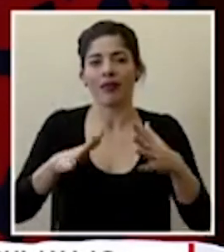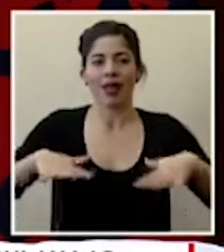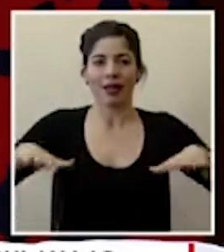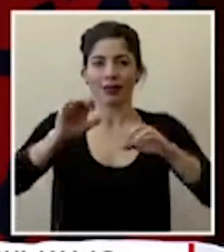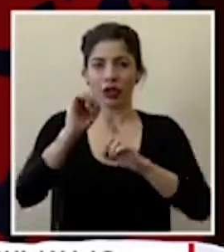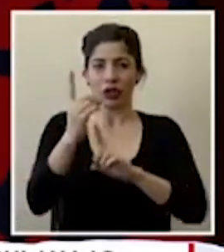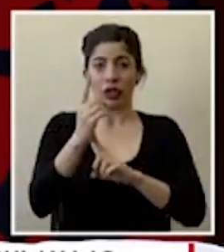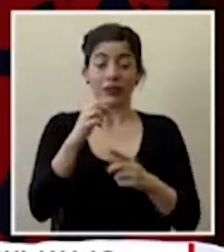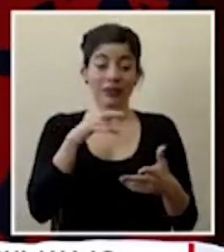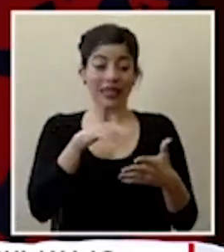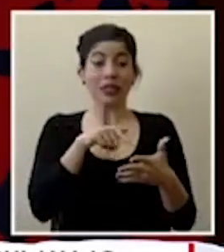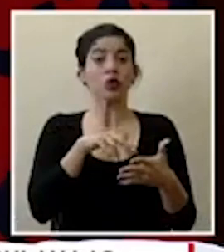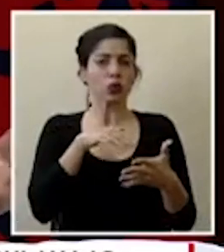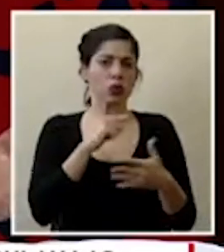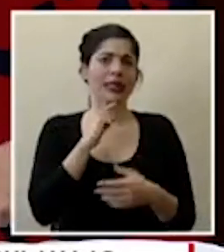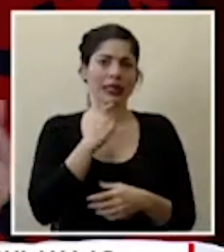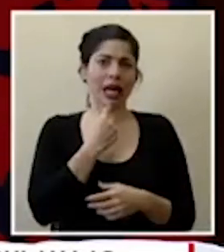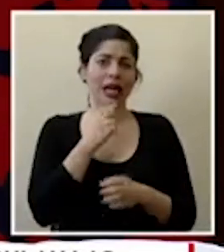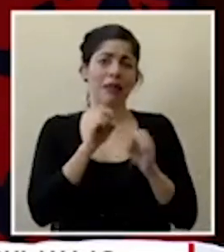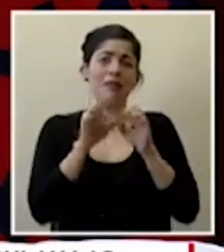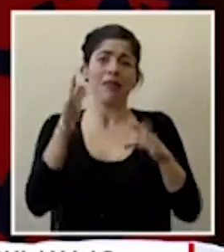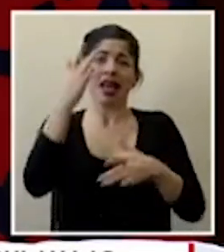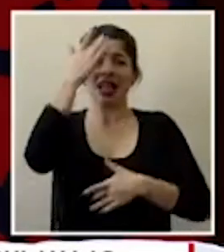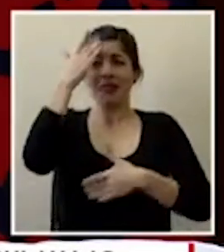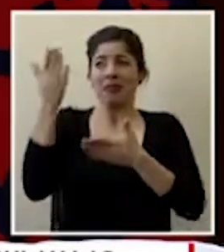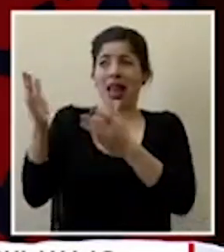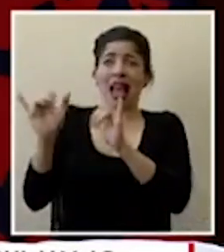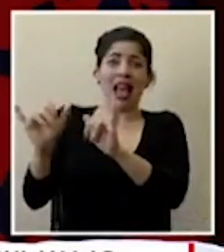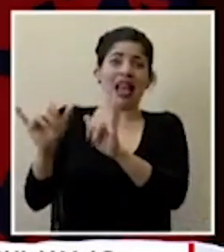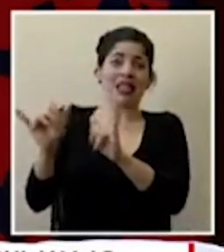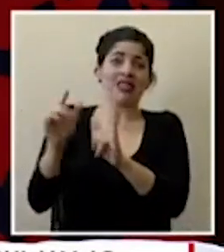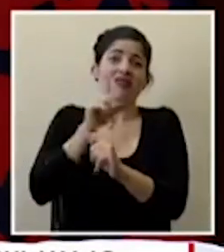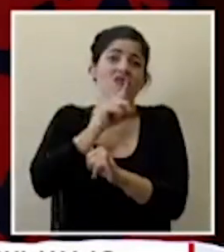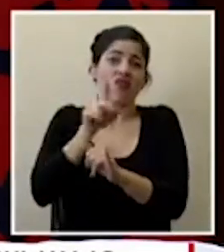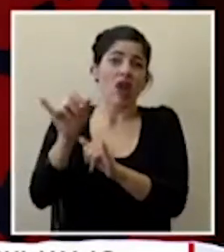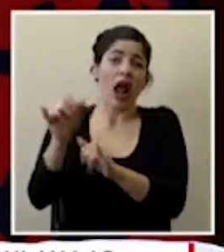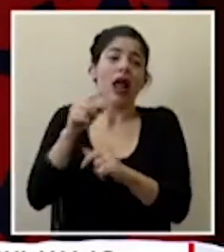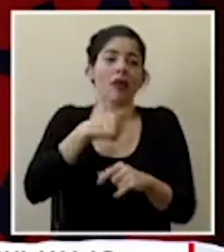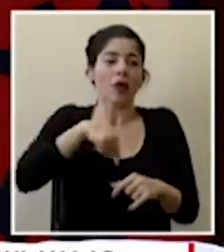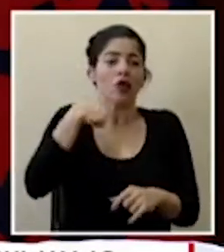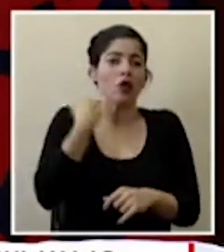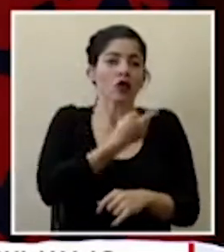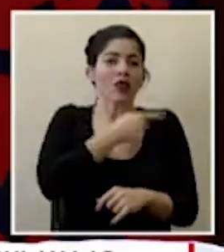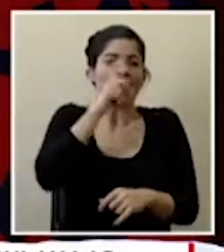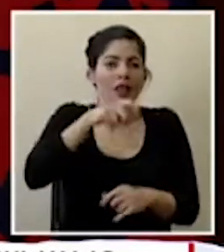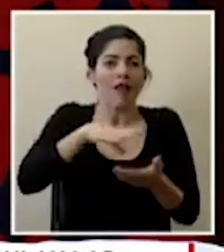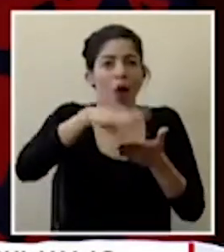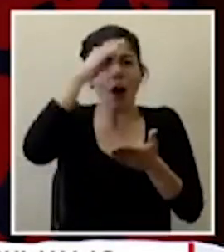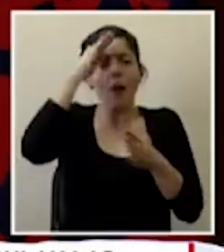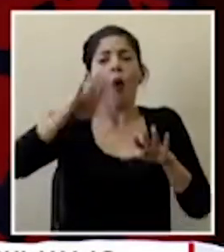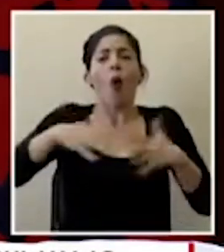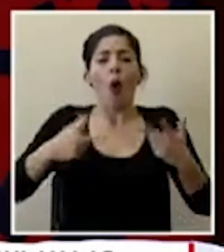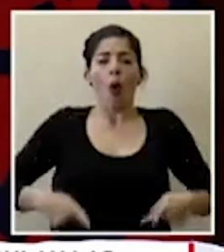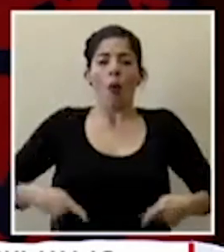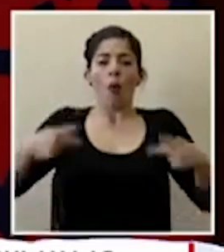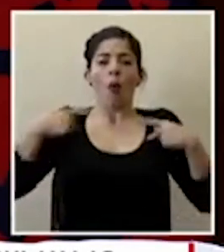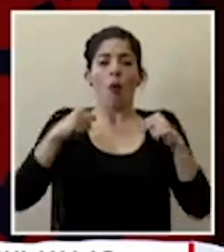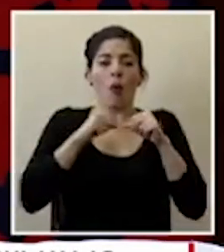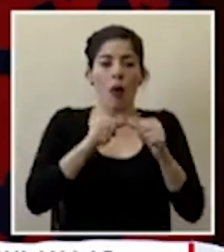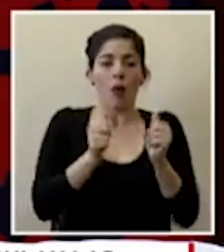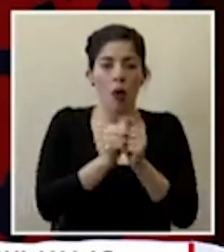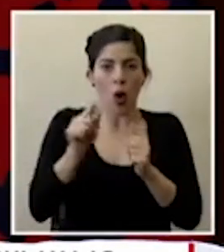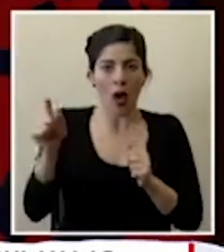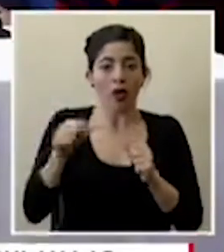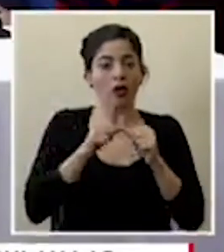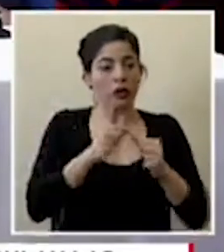el estudio es un estudio serio la pandemia ahí está es una realidad pero tenemos que aprender a vivir con ellos a seguir siendo productivos y a proteger a las